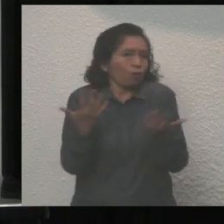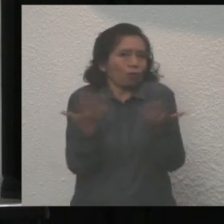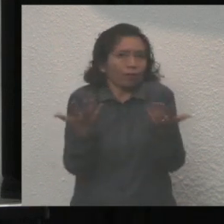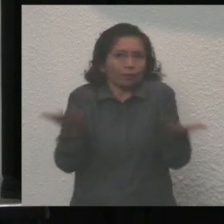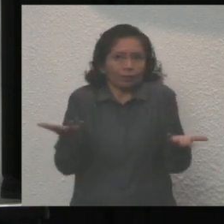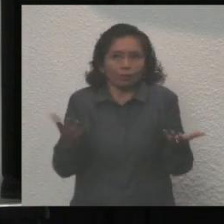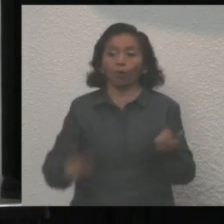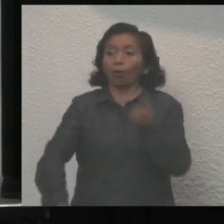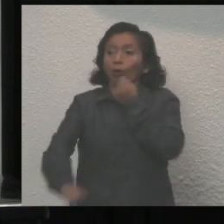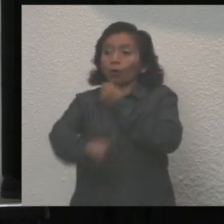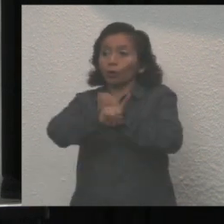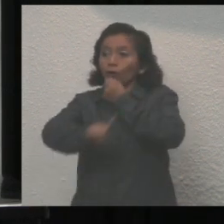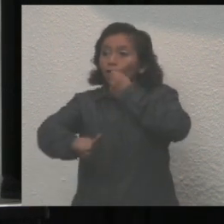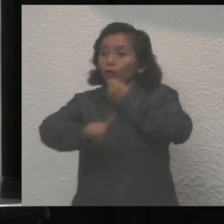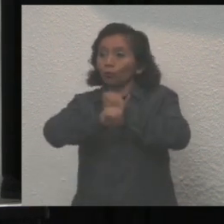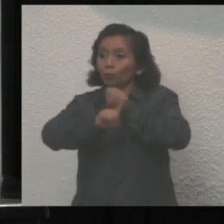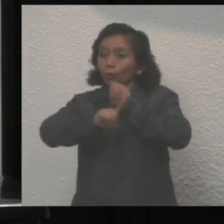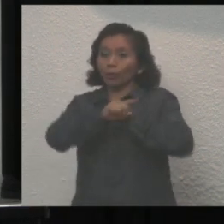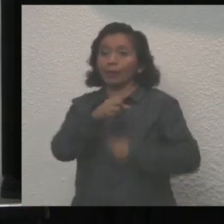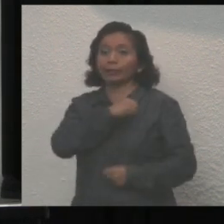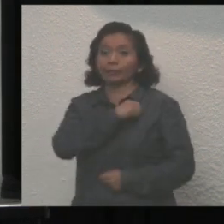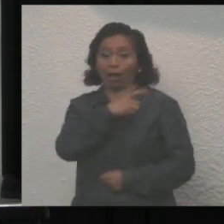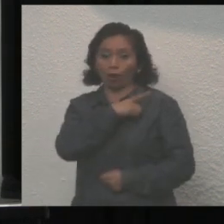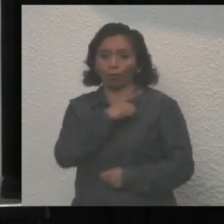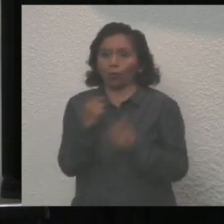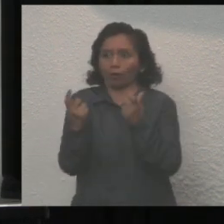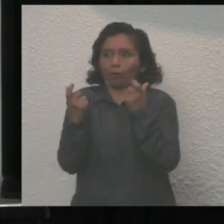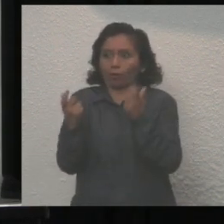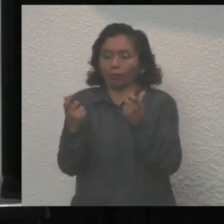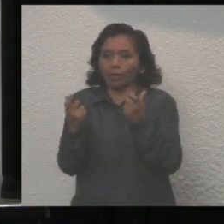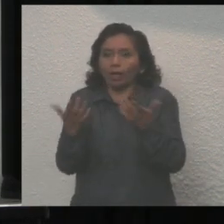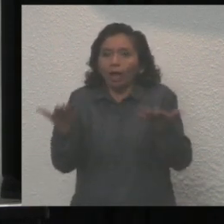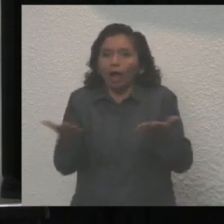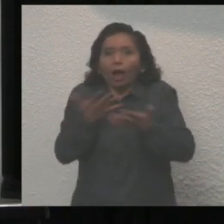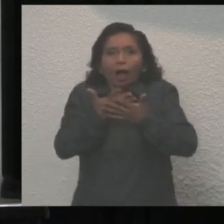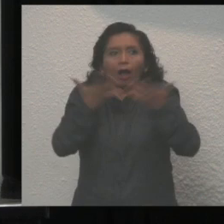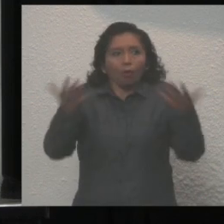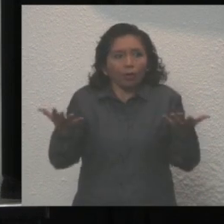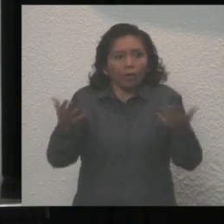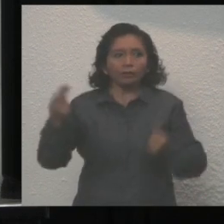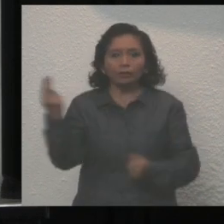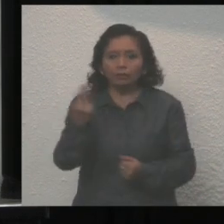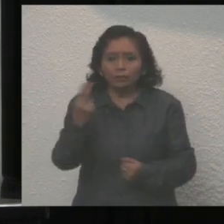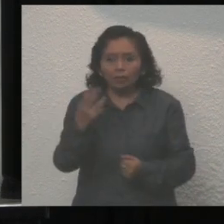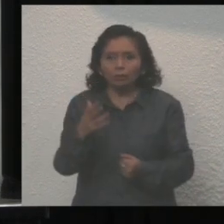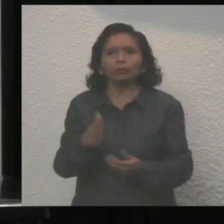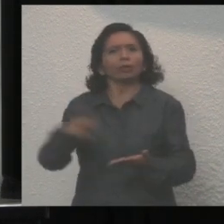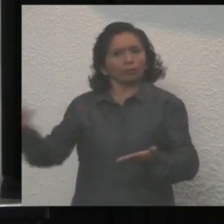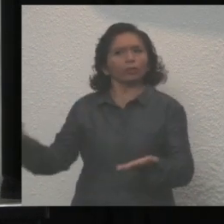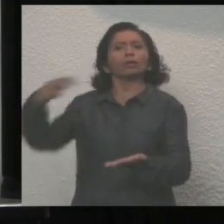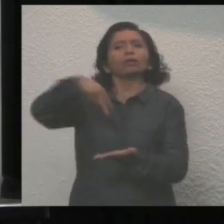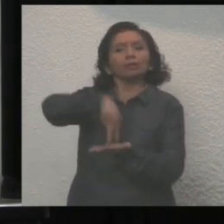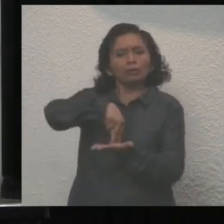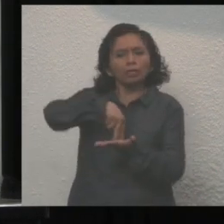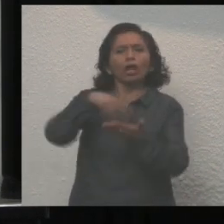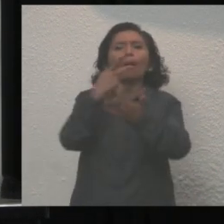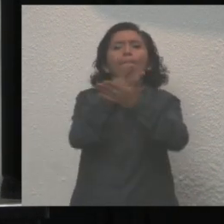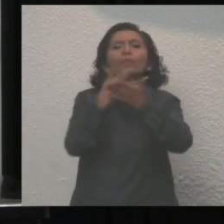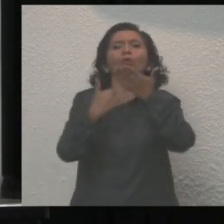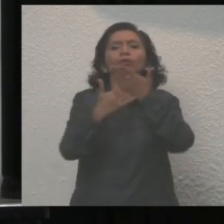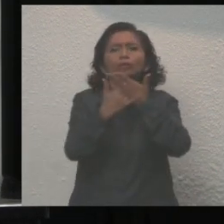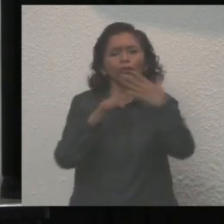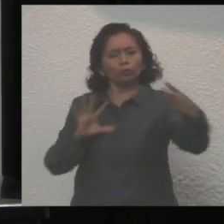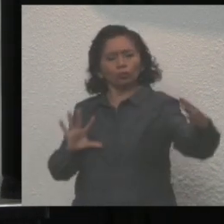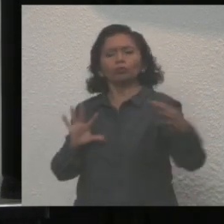momentos de una crisis social y económica. Es momento de venir a proponer, de venir a sumar